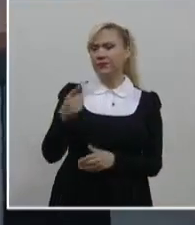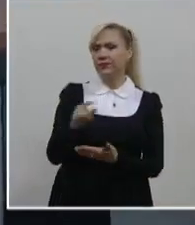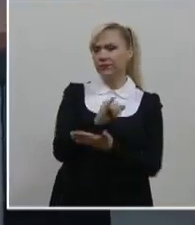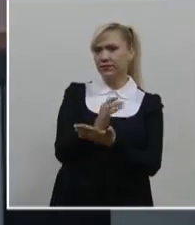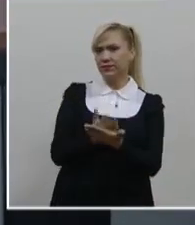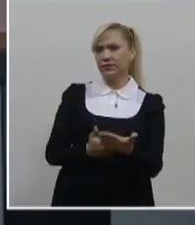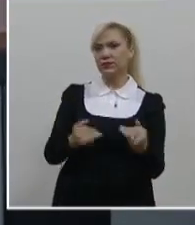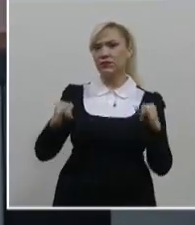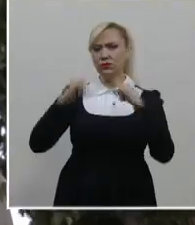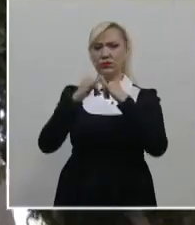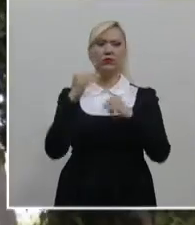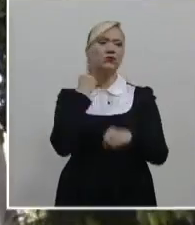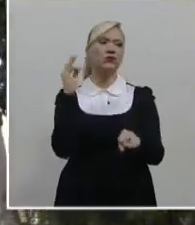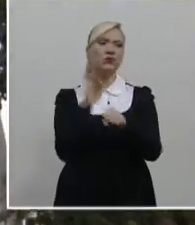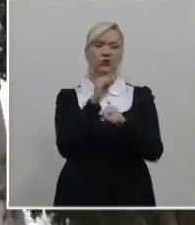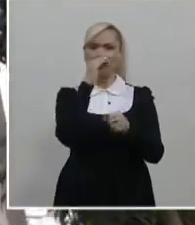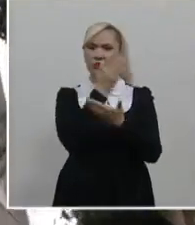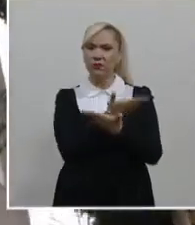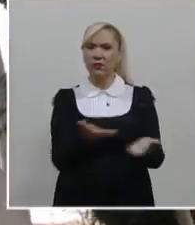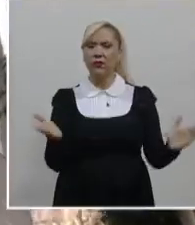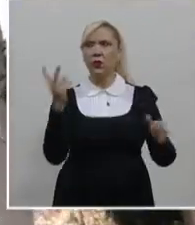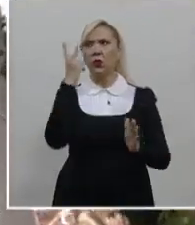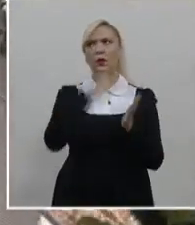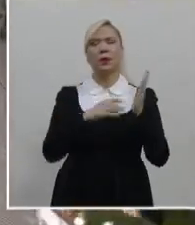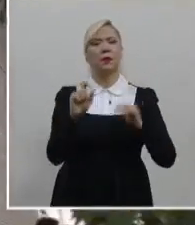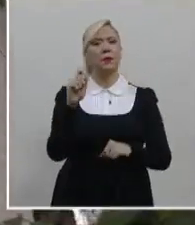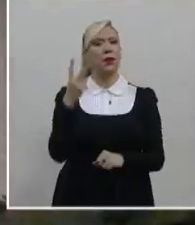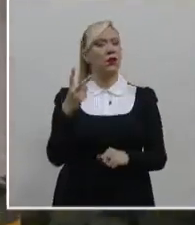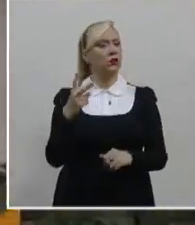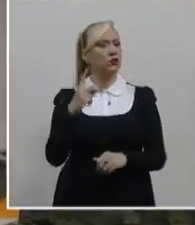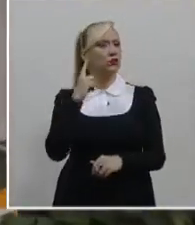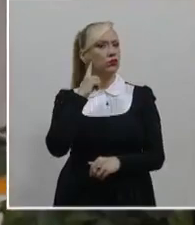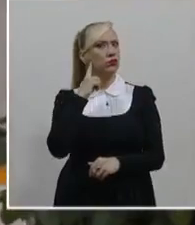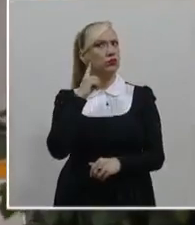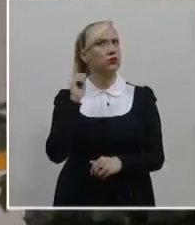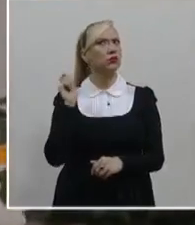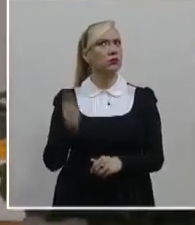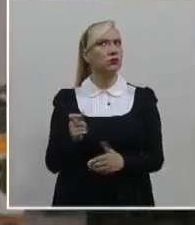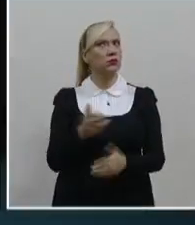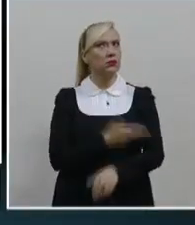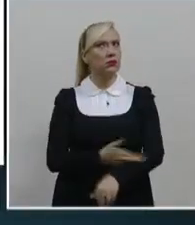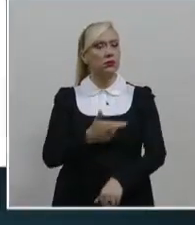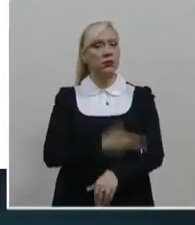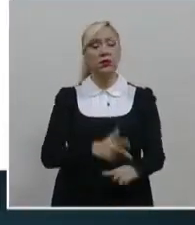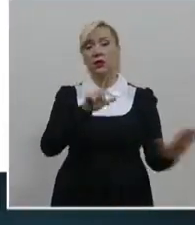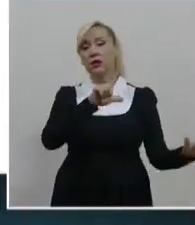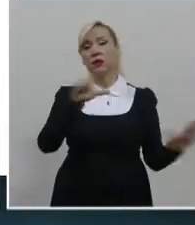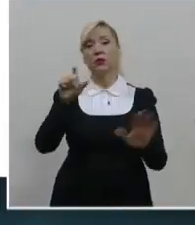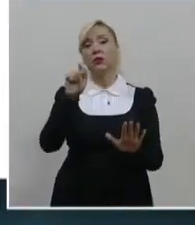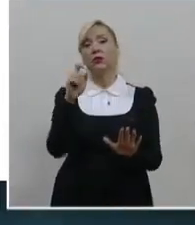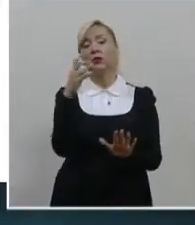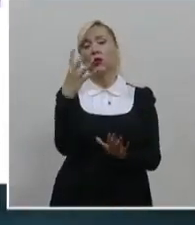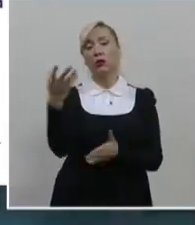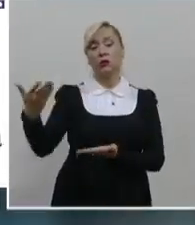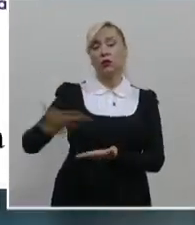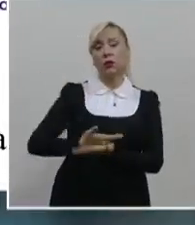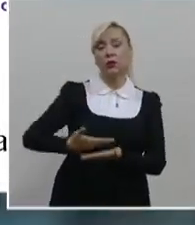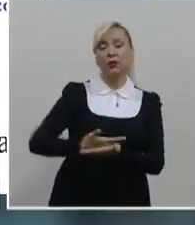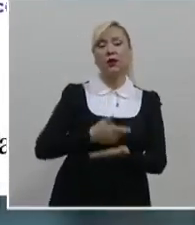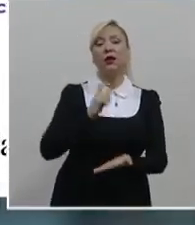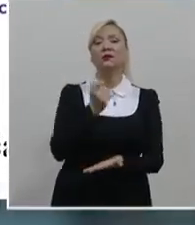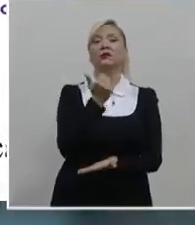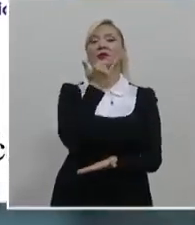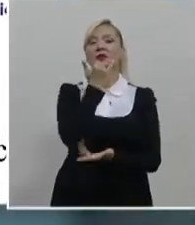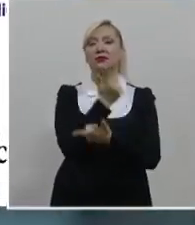Defensoría Pública Federal, al cierre de 2022, tramitó 724 solicitudes de amnistía ante la Comisión,